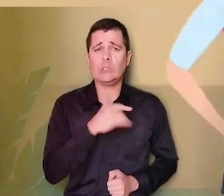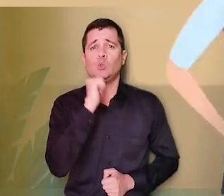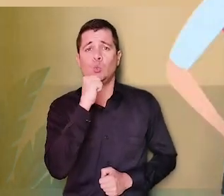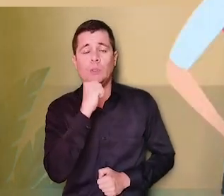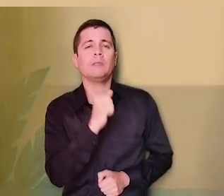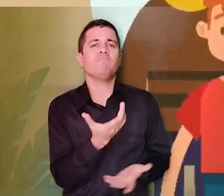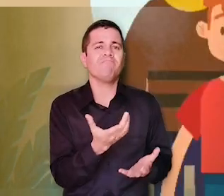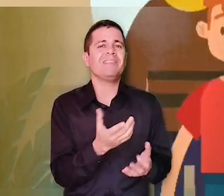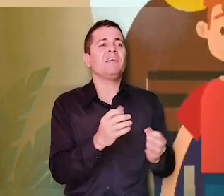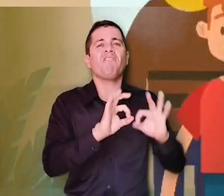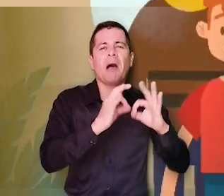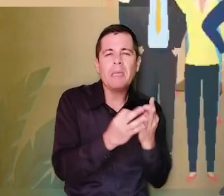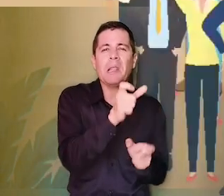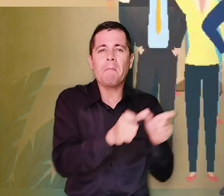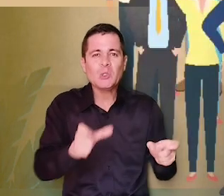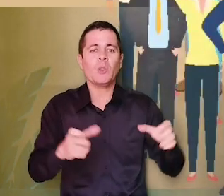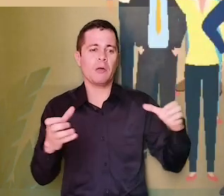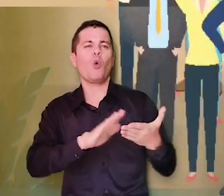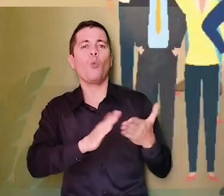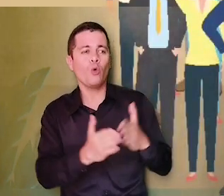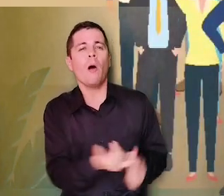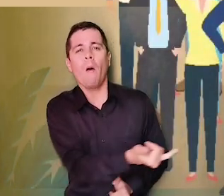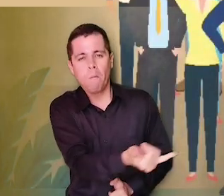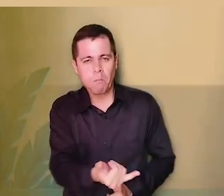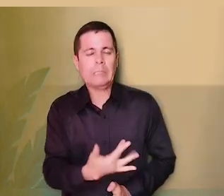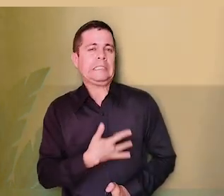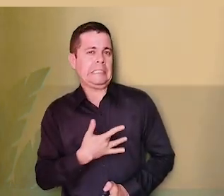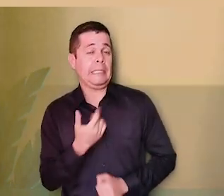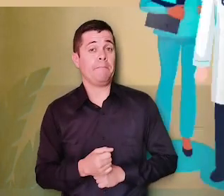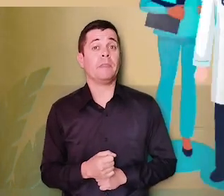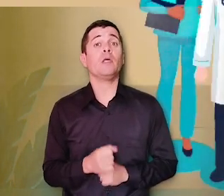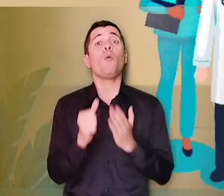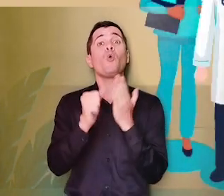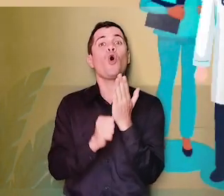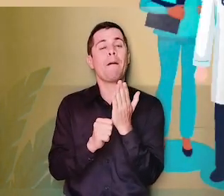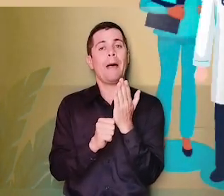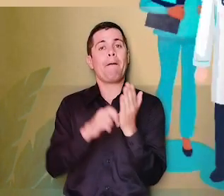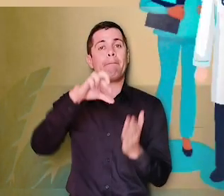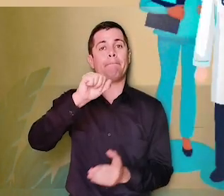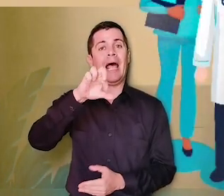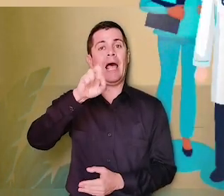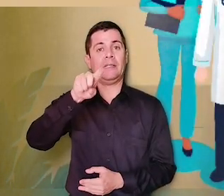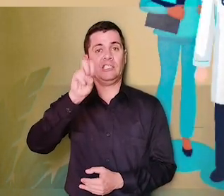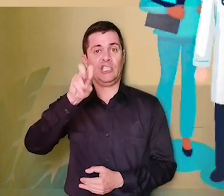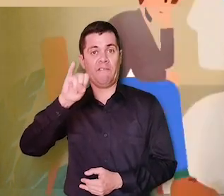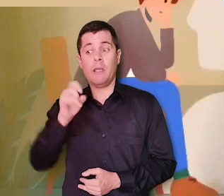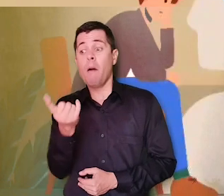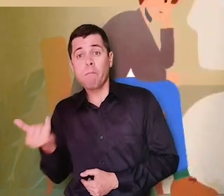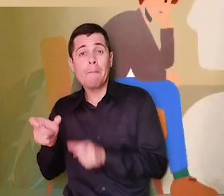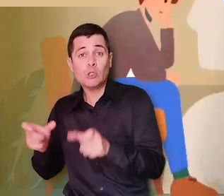en individuos, familias y comunidades. El programa PAPCIVI permite a los funcionarios de la salud,